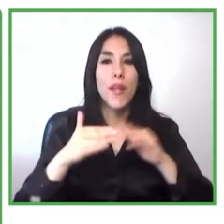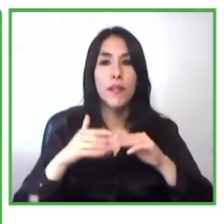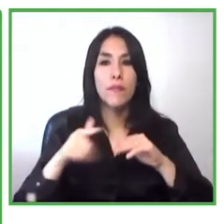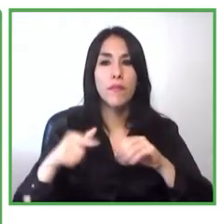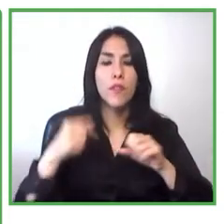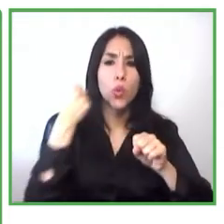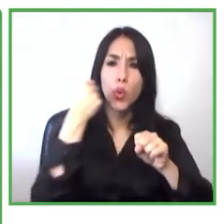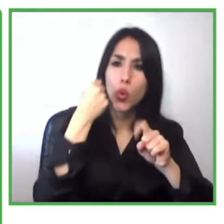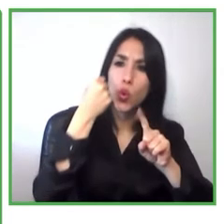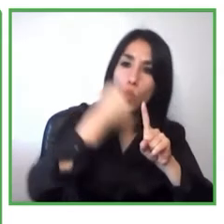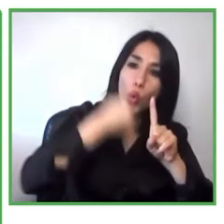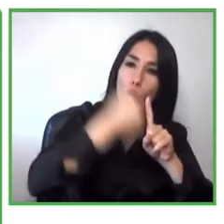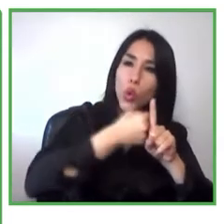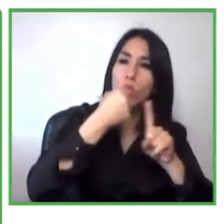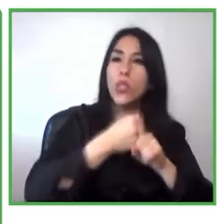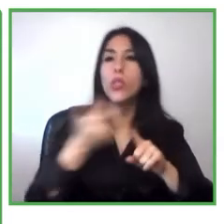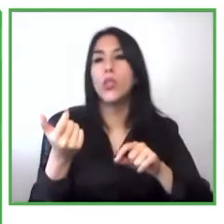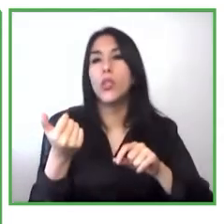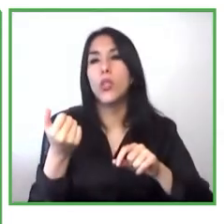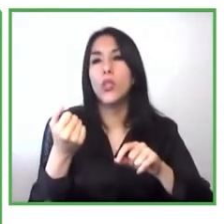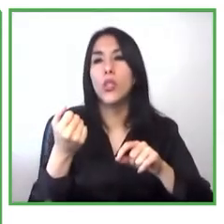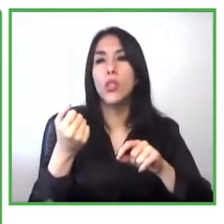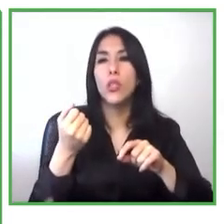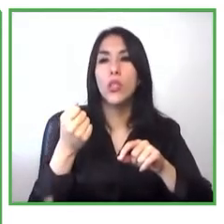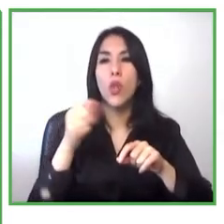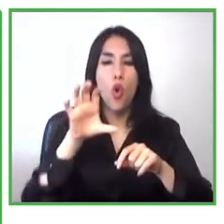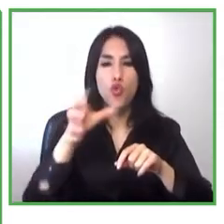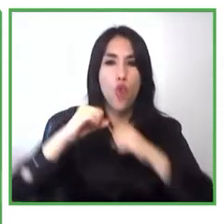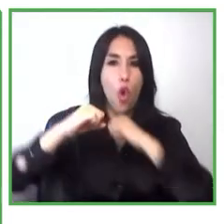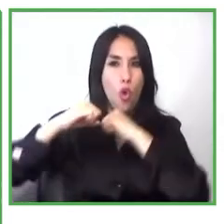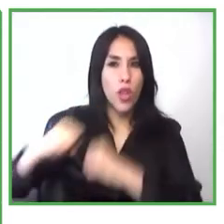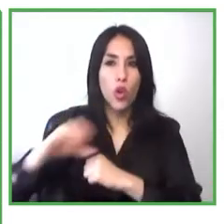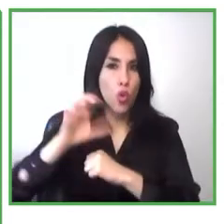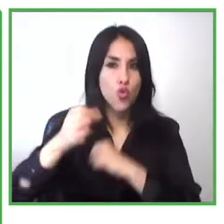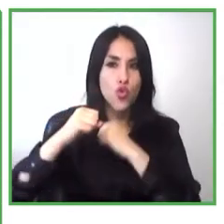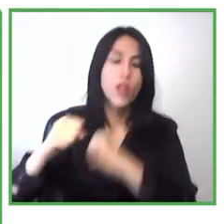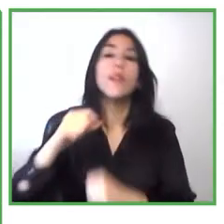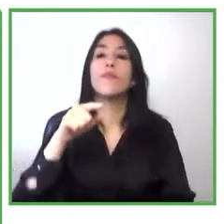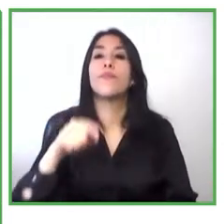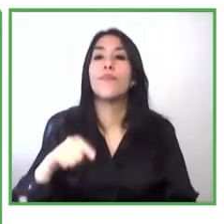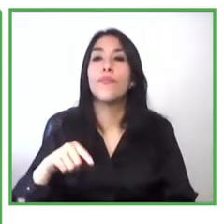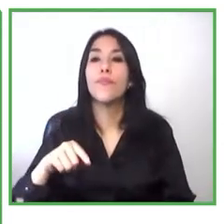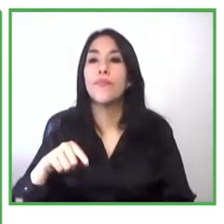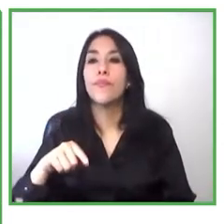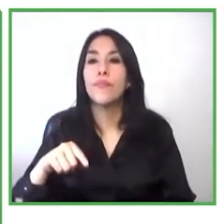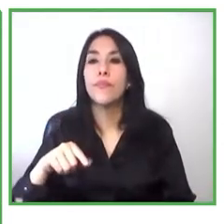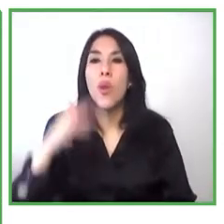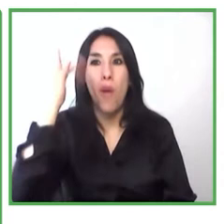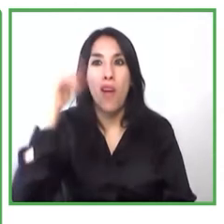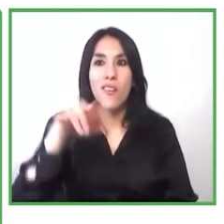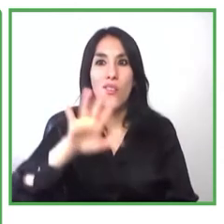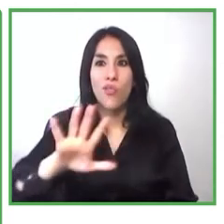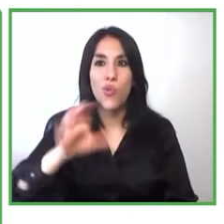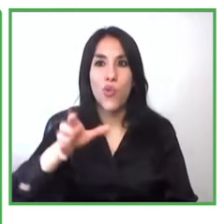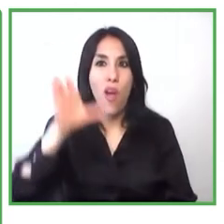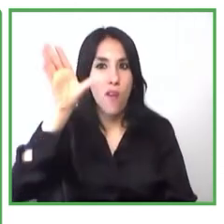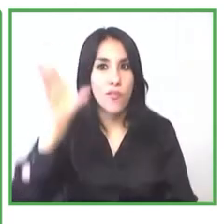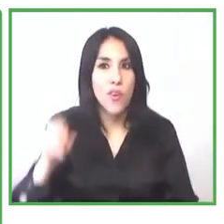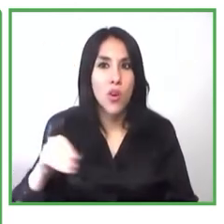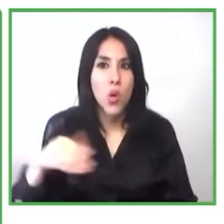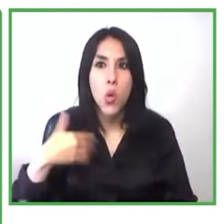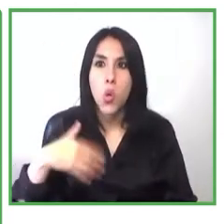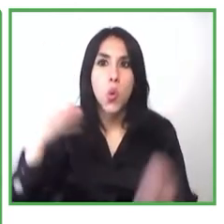este es el primer paso ya que el país no tiene ni siquiera bases de datos ni